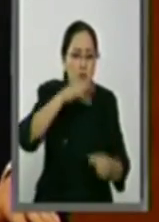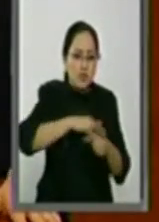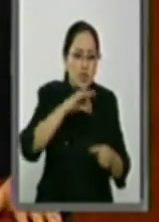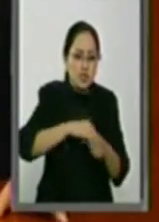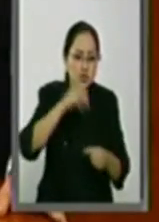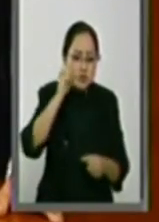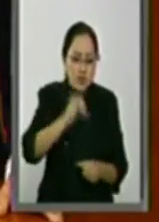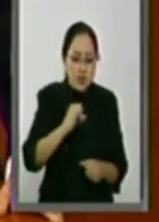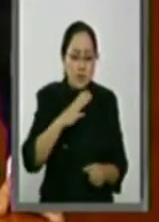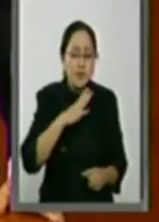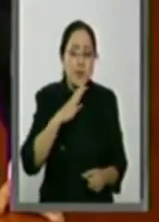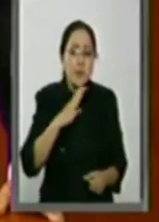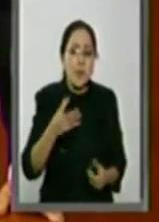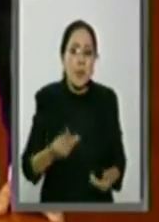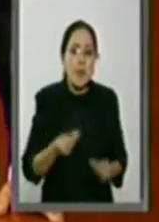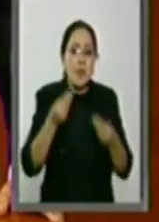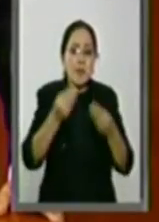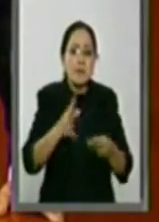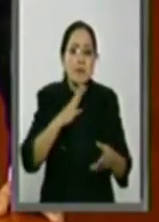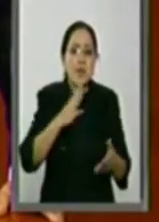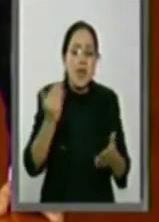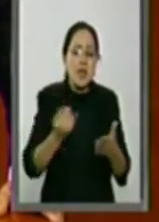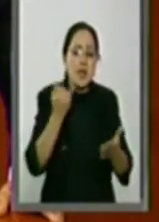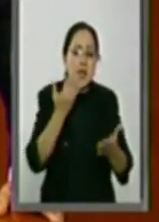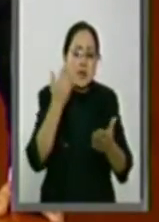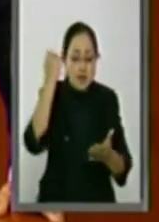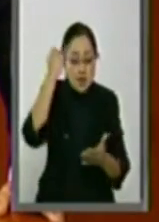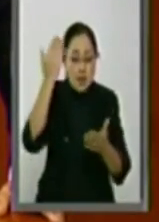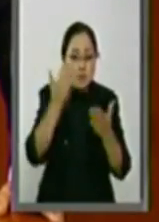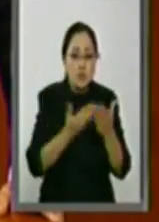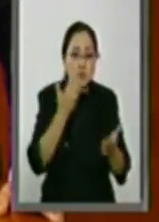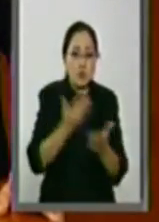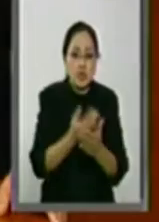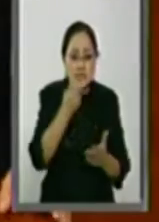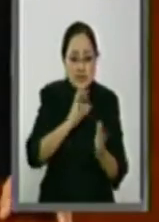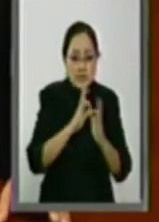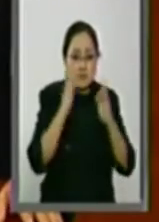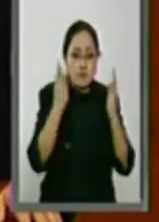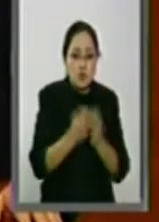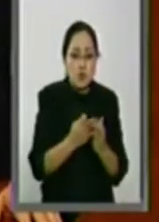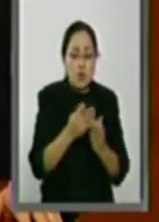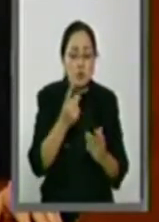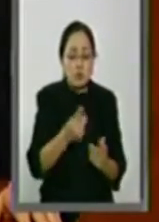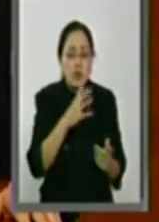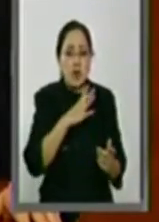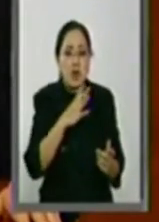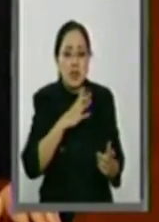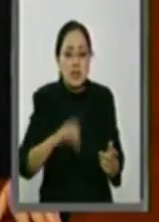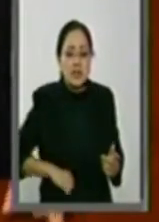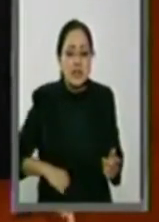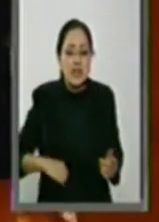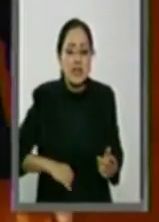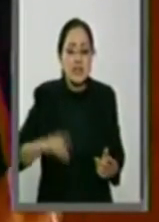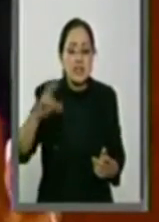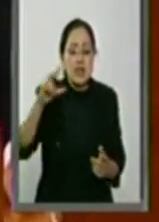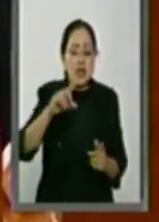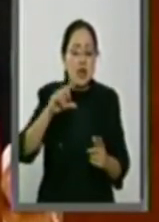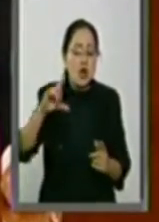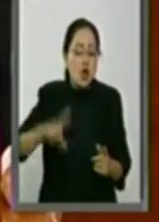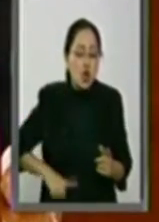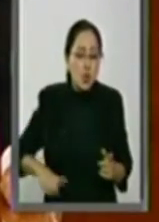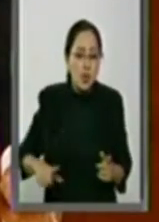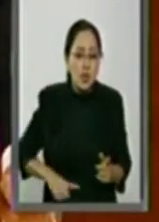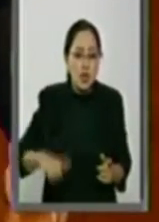el privilegiar una iniciativa de esta naturaleza, y el interés del gobierno, a